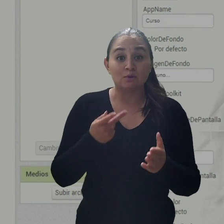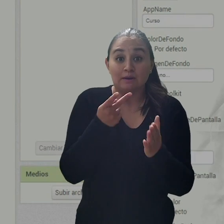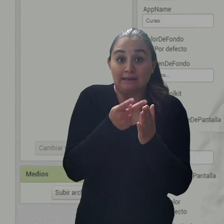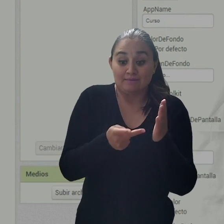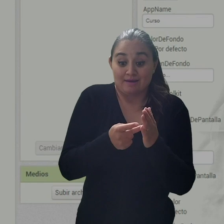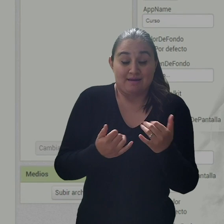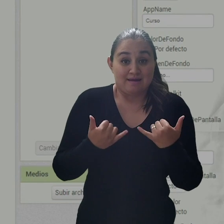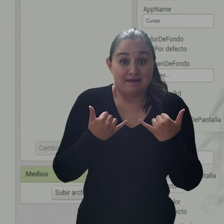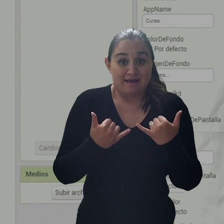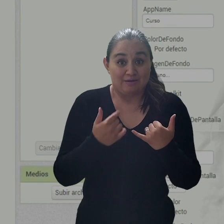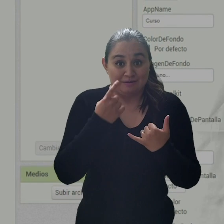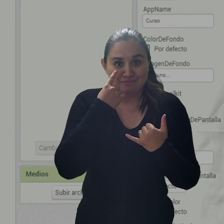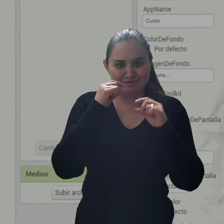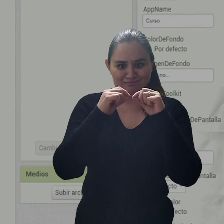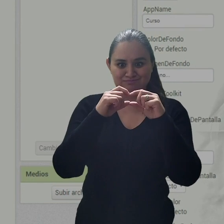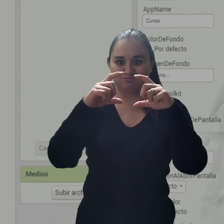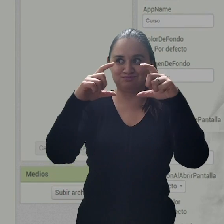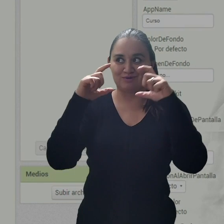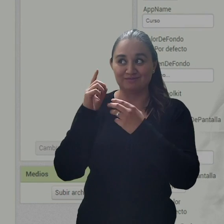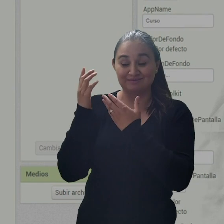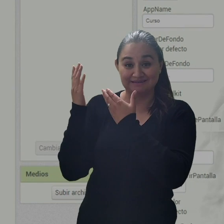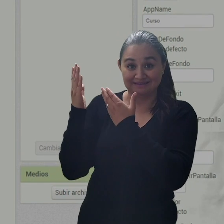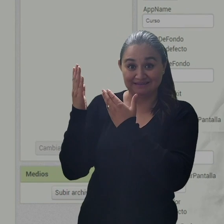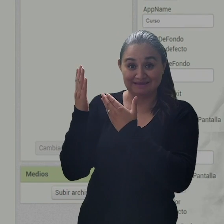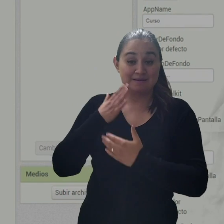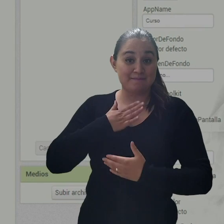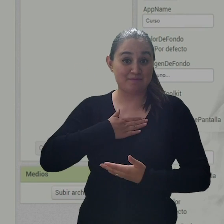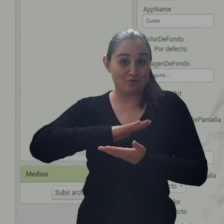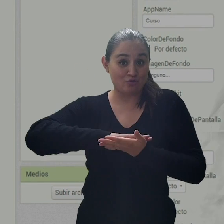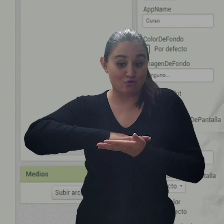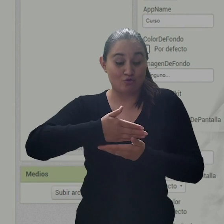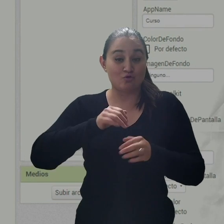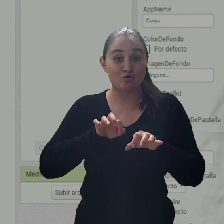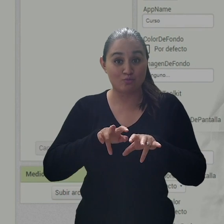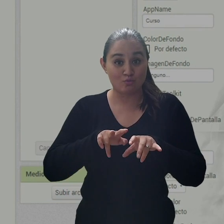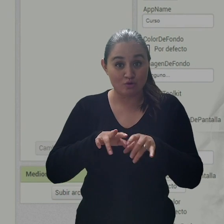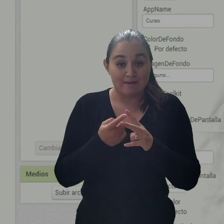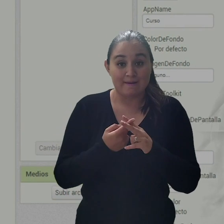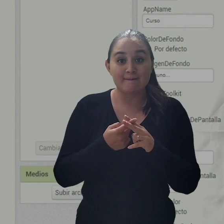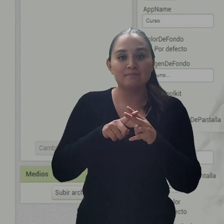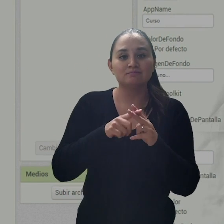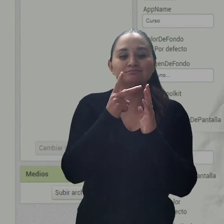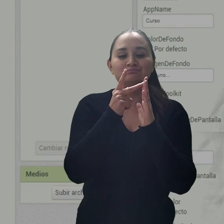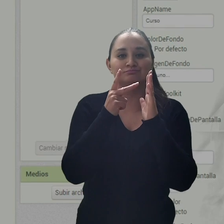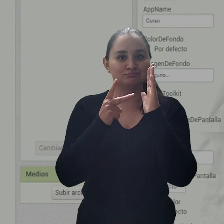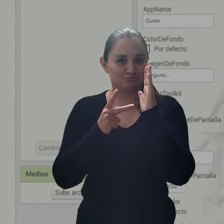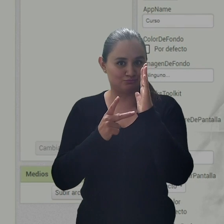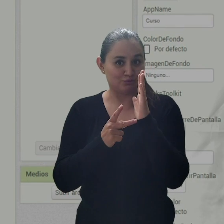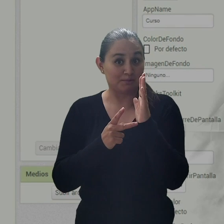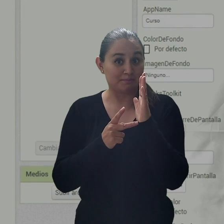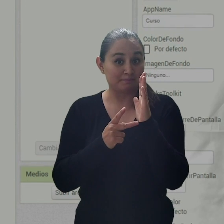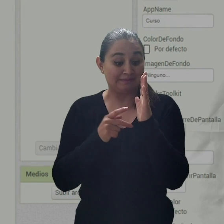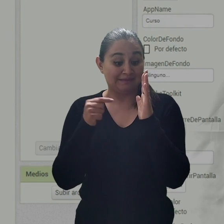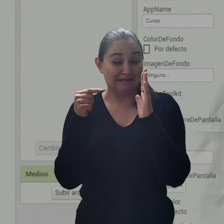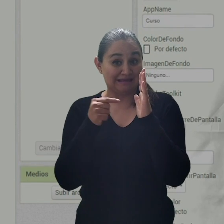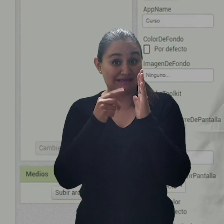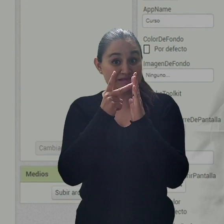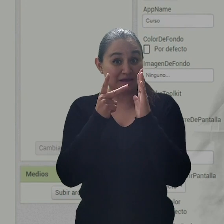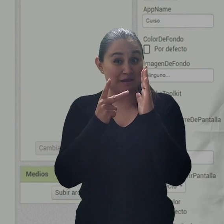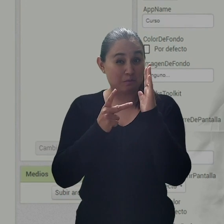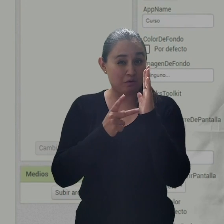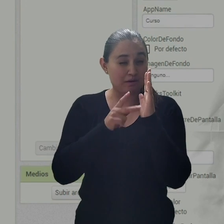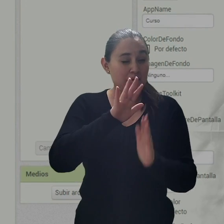este momento es que mi computadora arranca un programa que va a